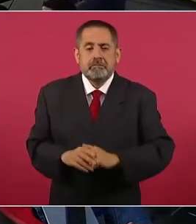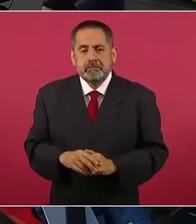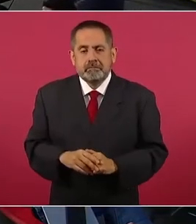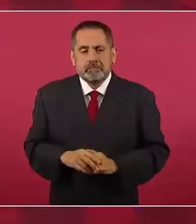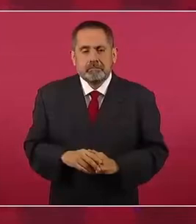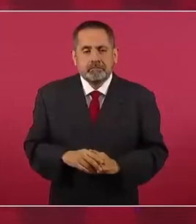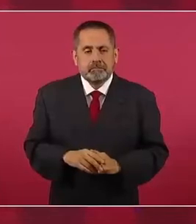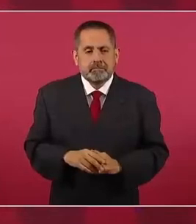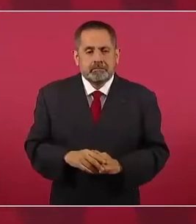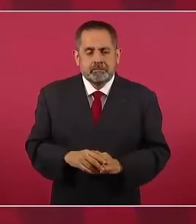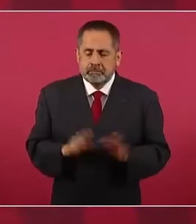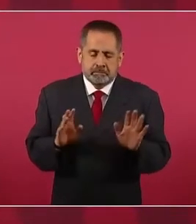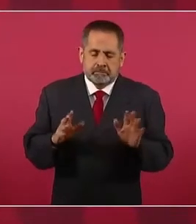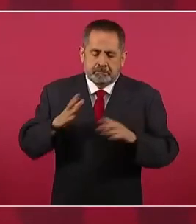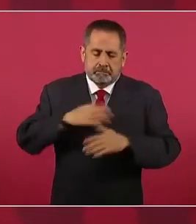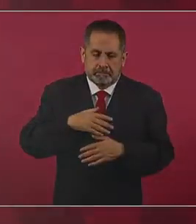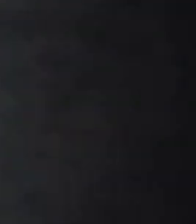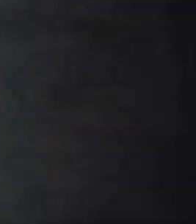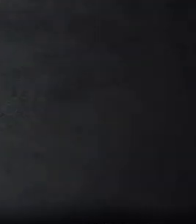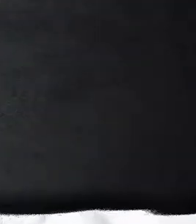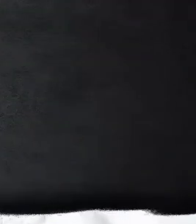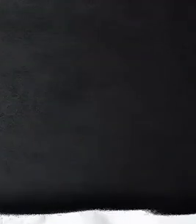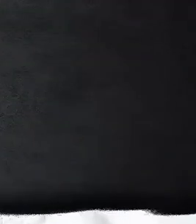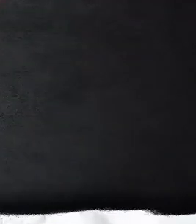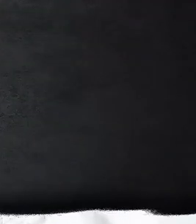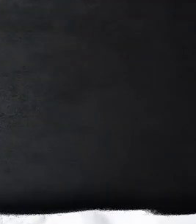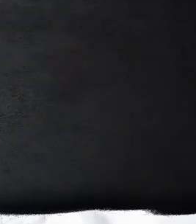Pero eso es lo que puedo comentar.